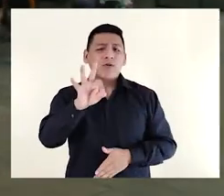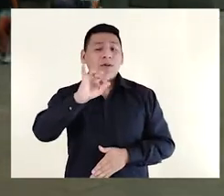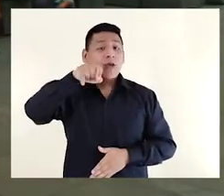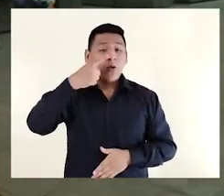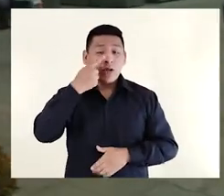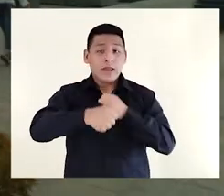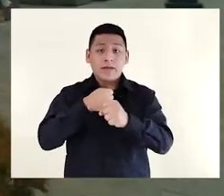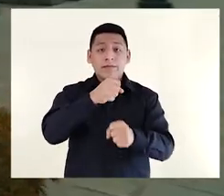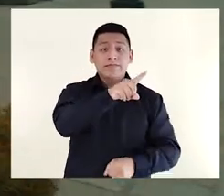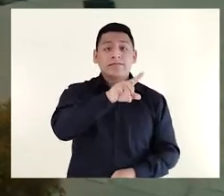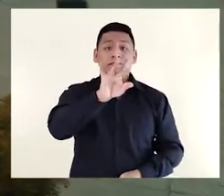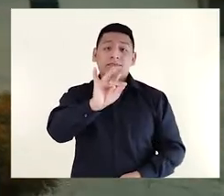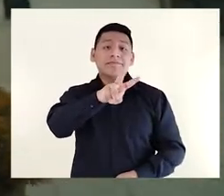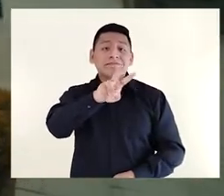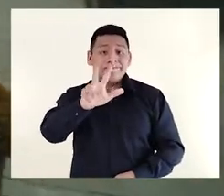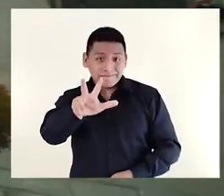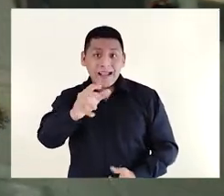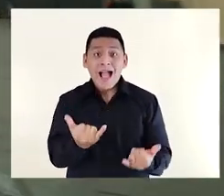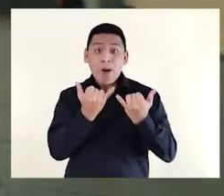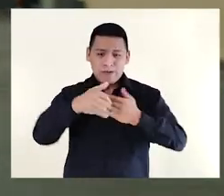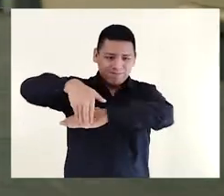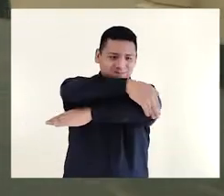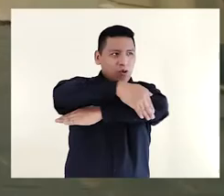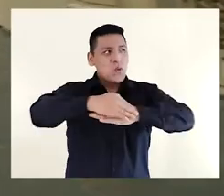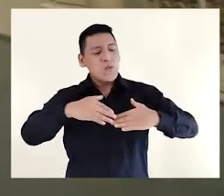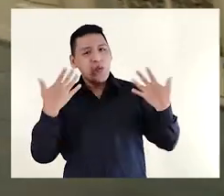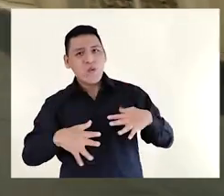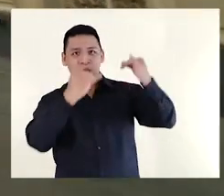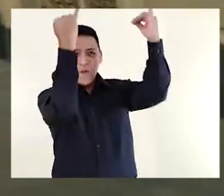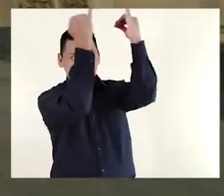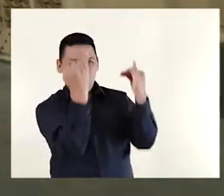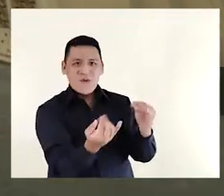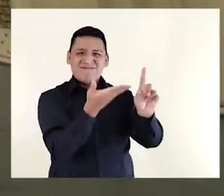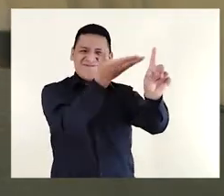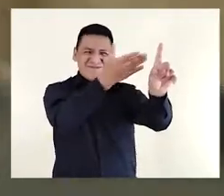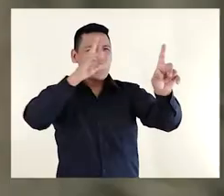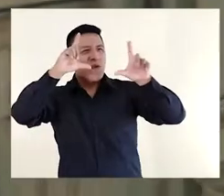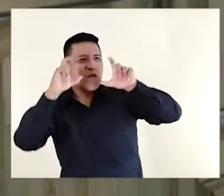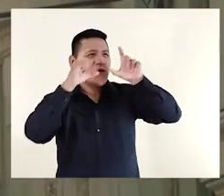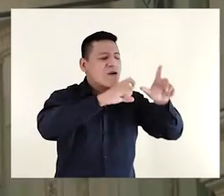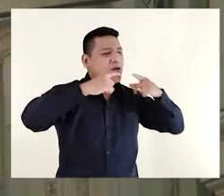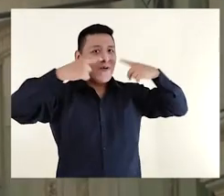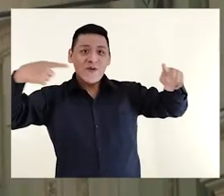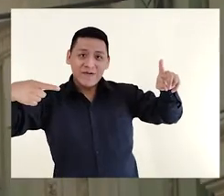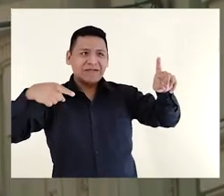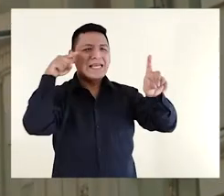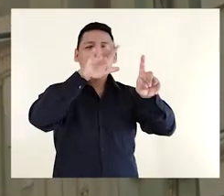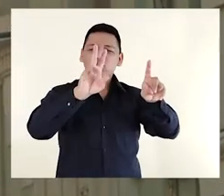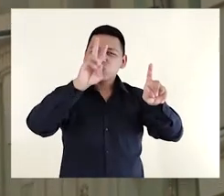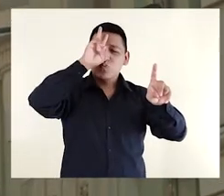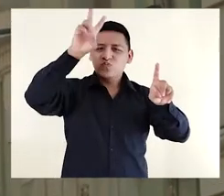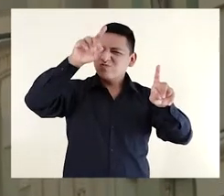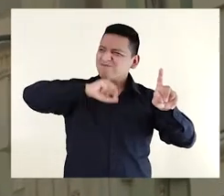junio de 1823. Ahora, este pasaje de virtudes turísticas, la figura indomable de un hombre que dio todo por